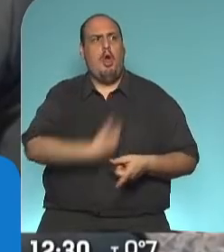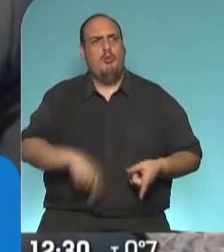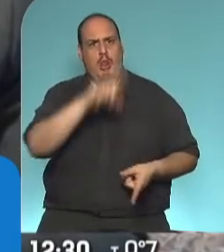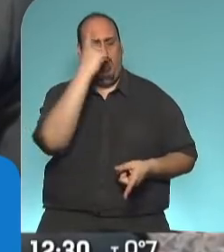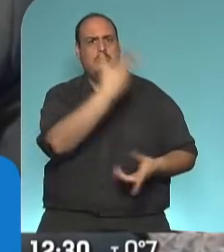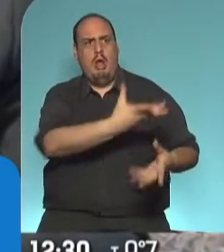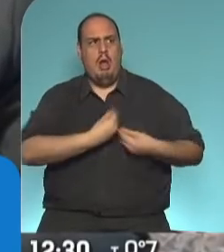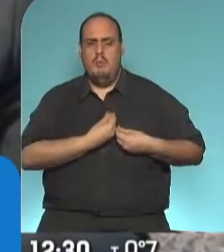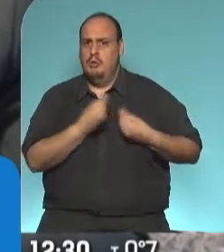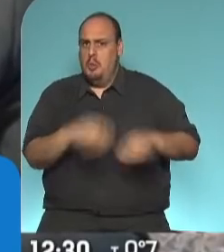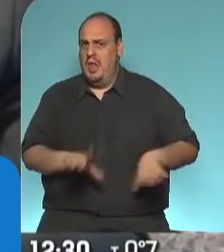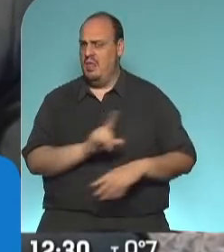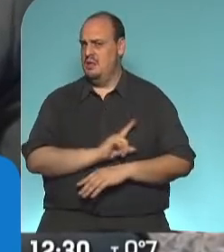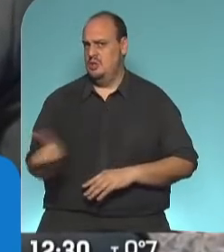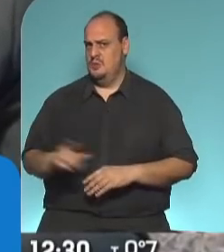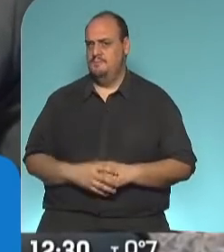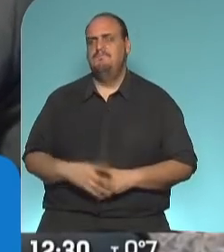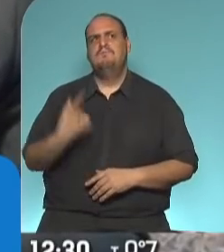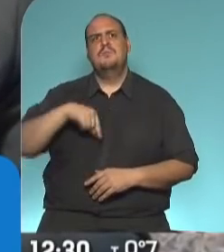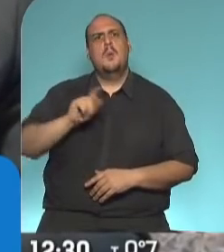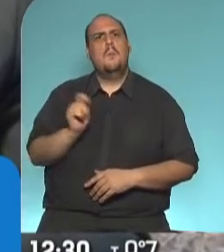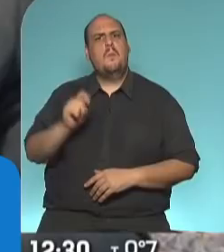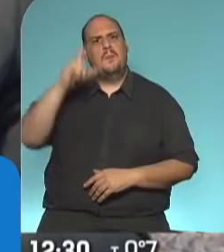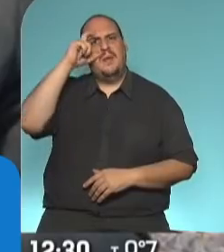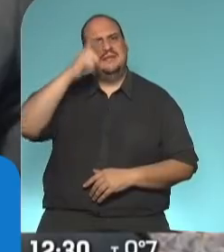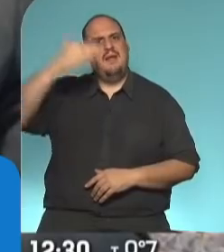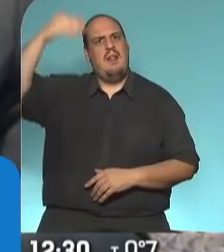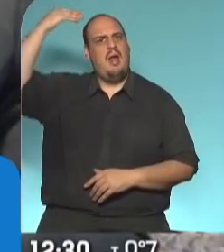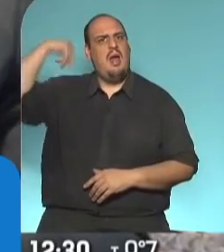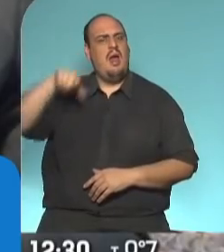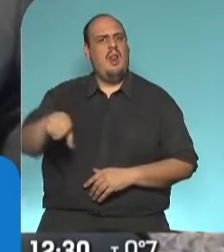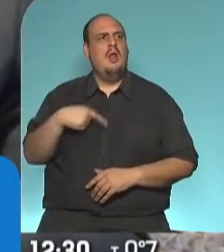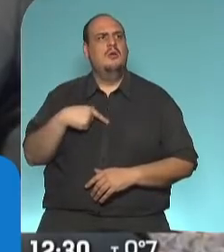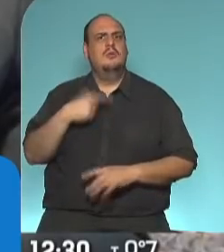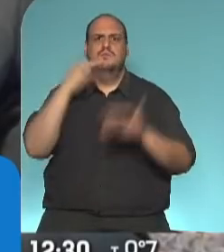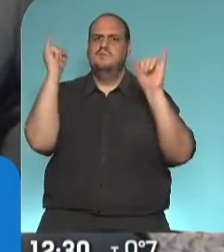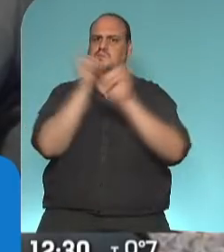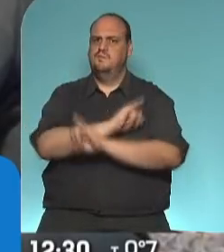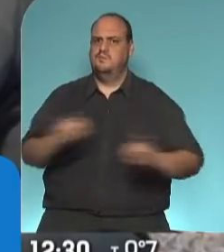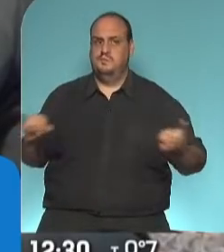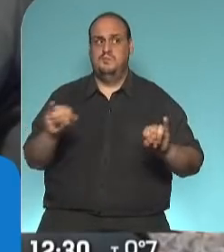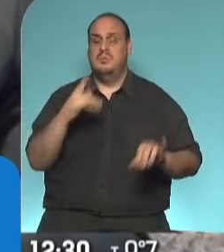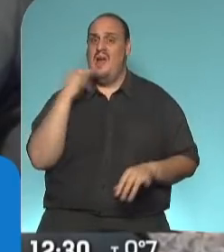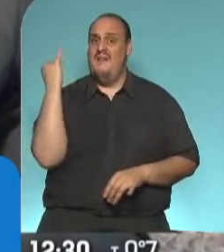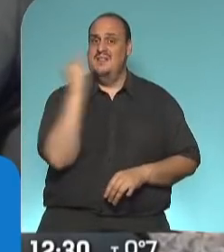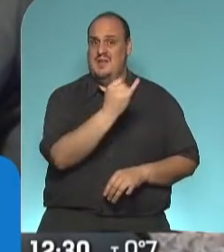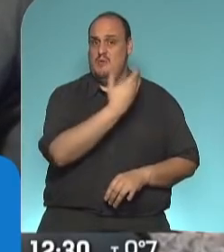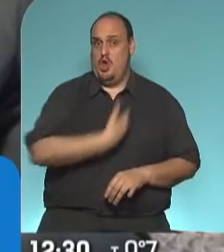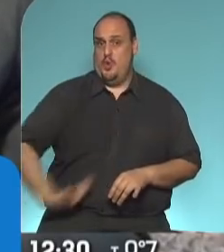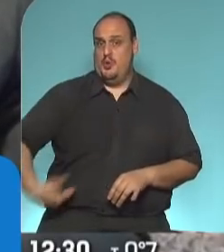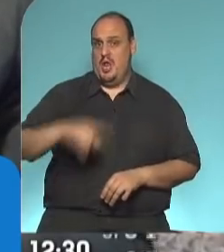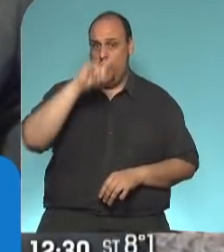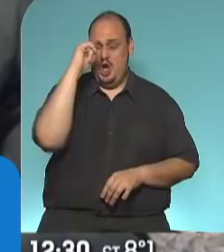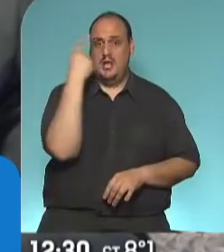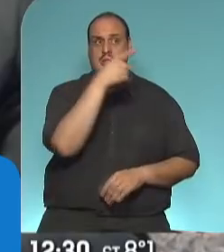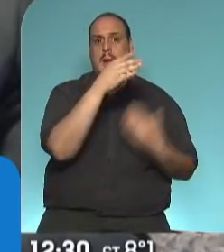Nacional. Nosotros ya en el mes de enero pusimos en conocimiento del Gobierno Nacional en persona del